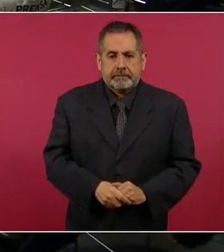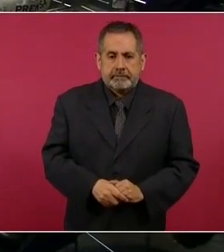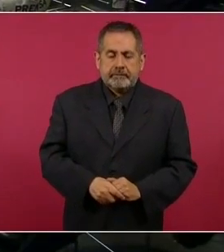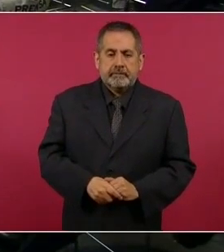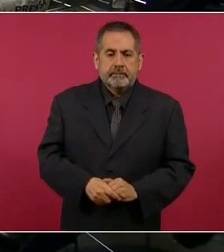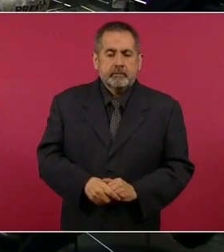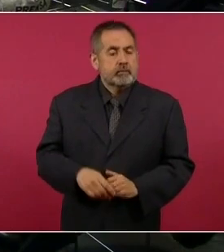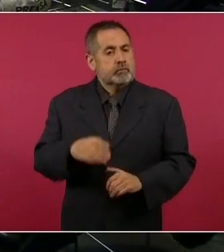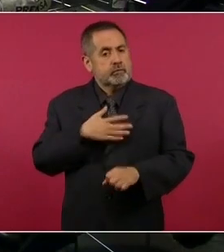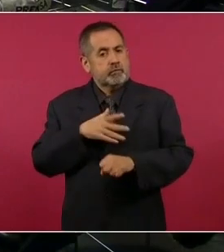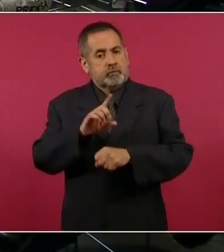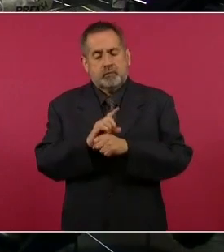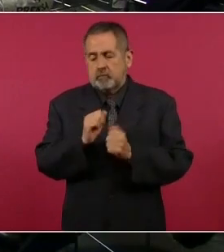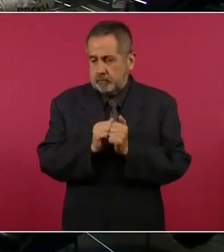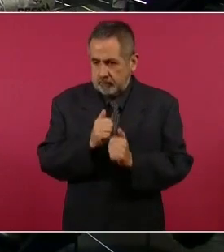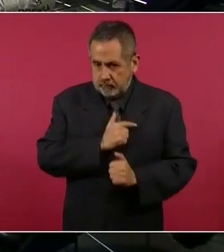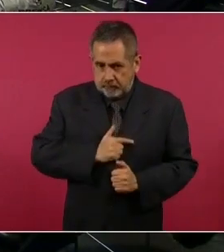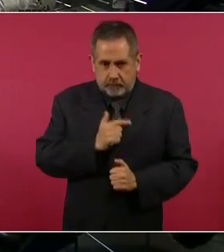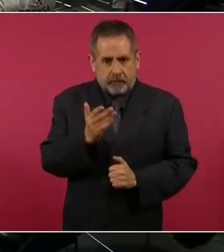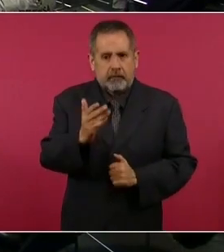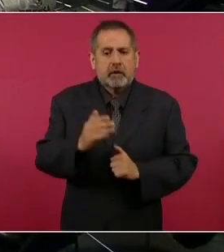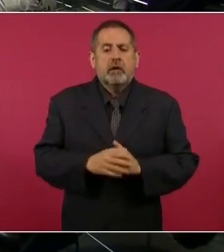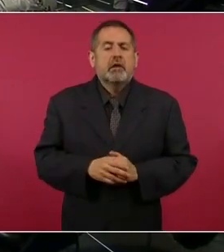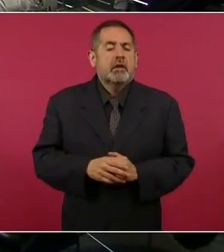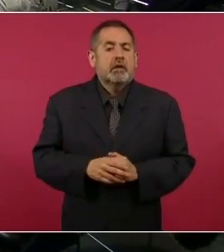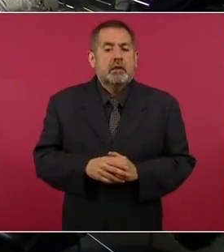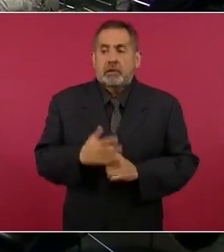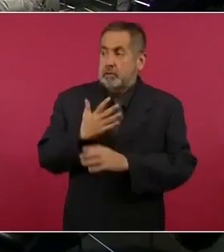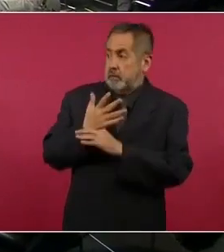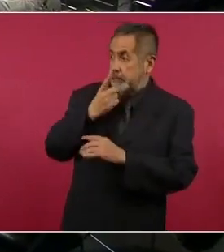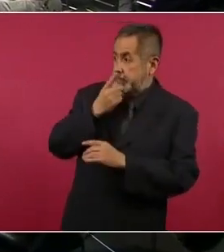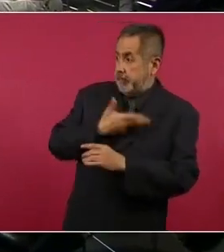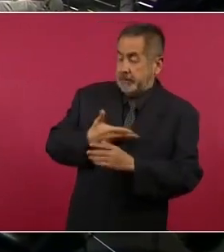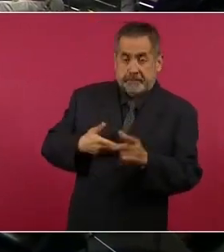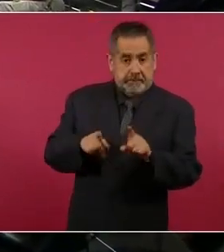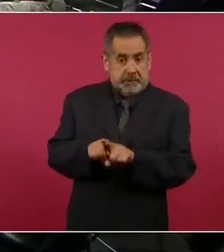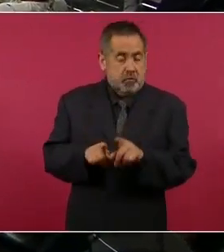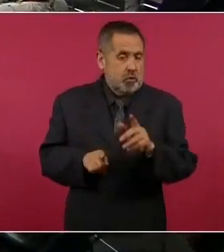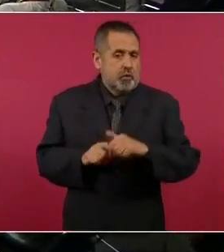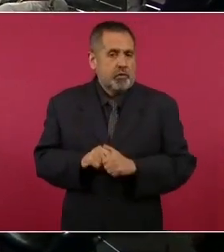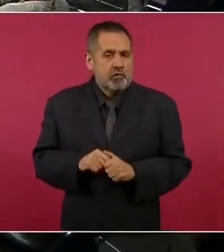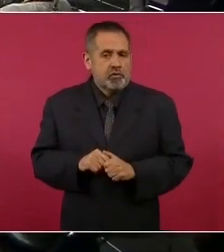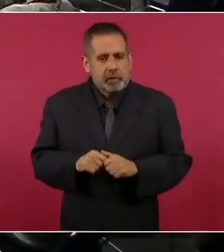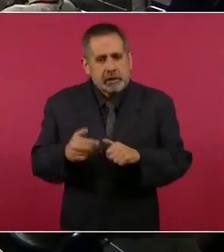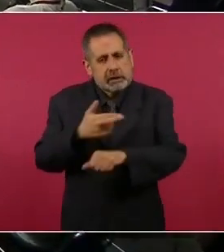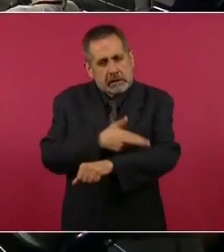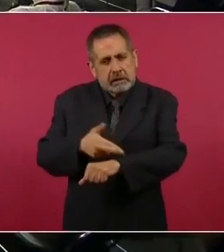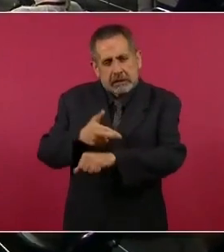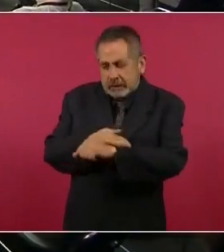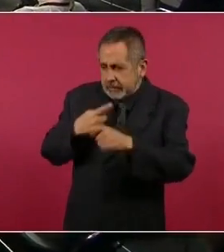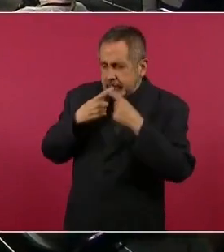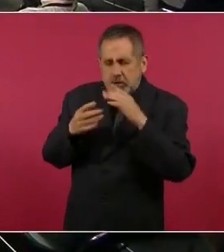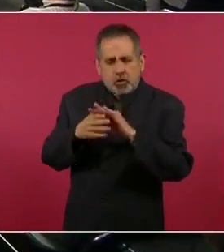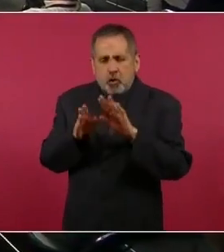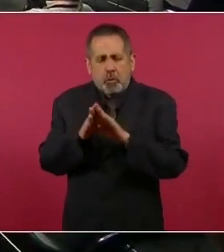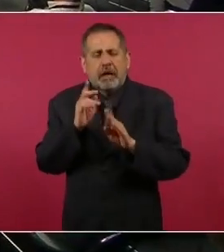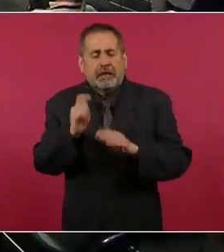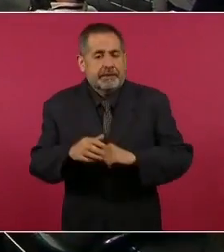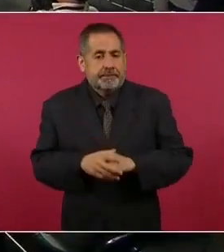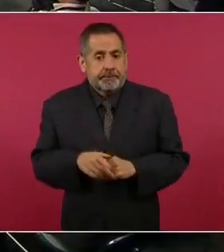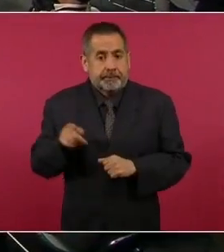Buenos días, con mucho gusto. Como lo señala el señor presidente, se ha estado haciendo un esfuerzo como sigue. Tenemos